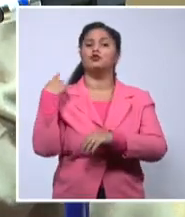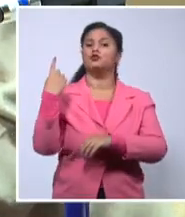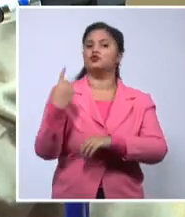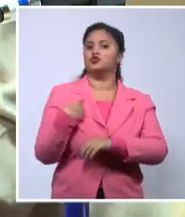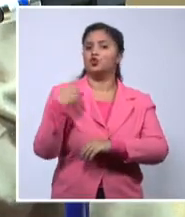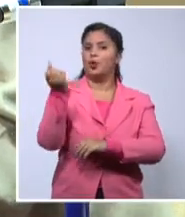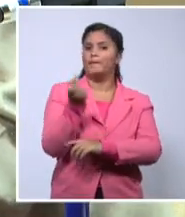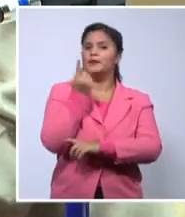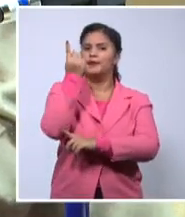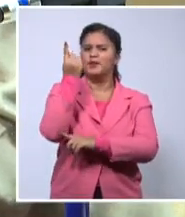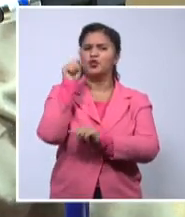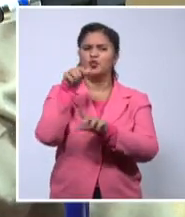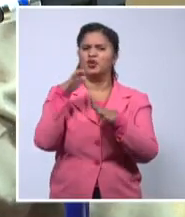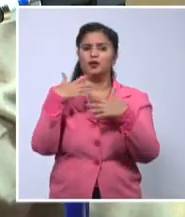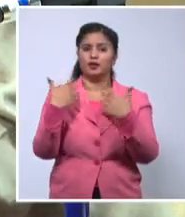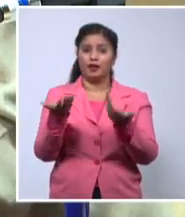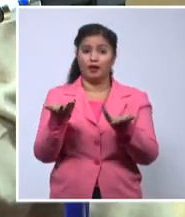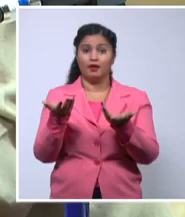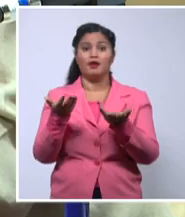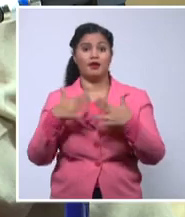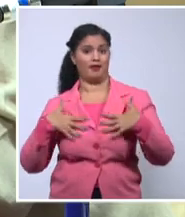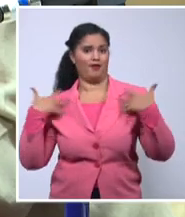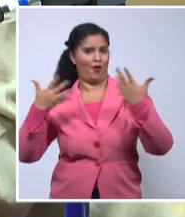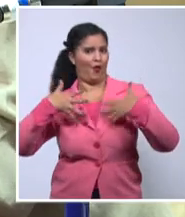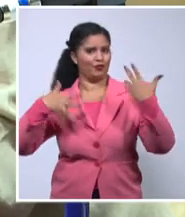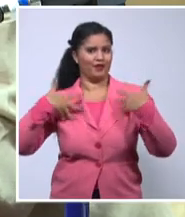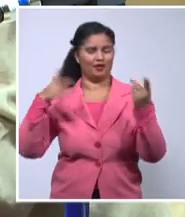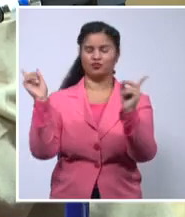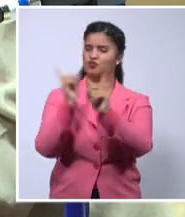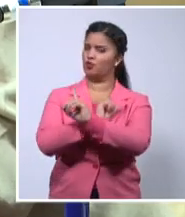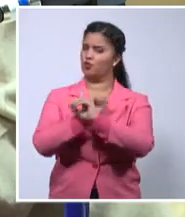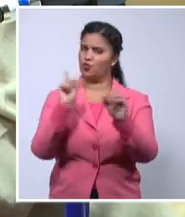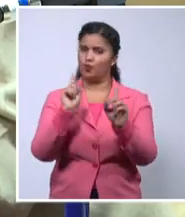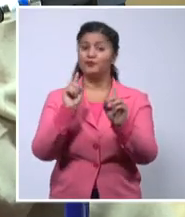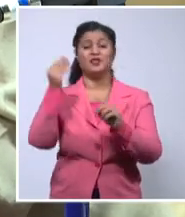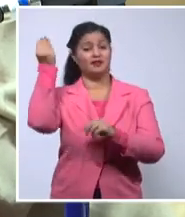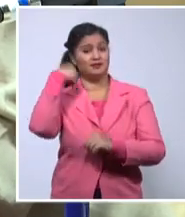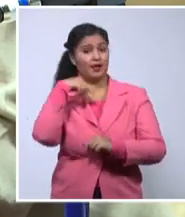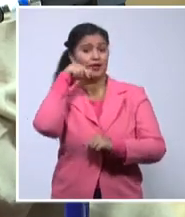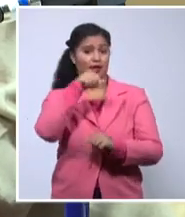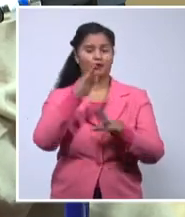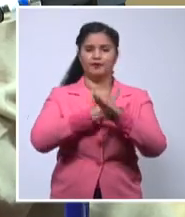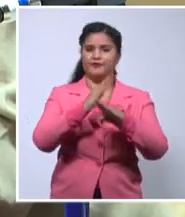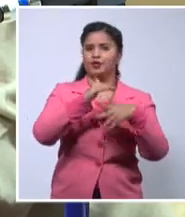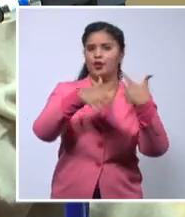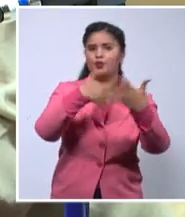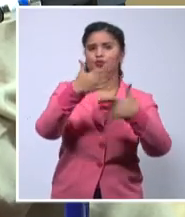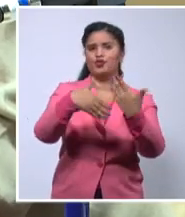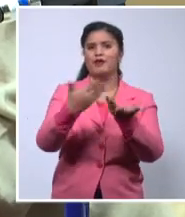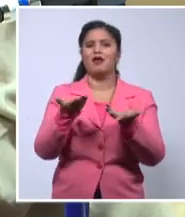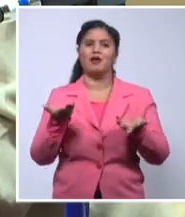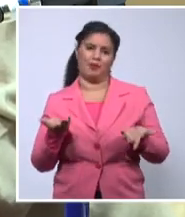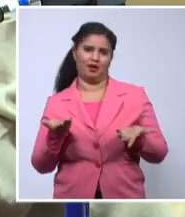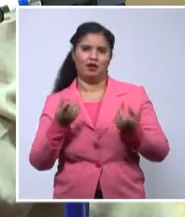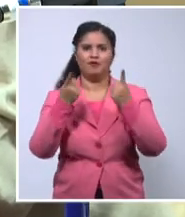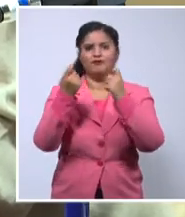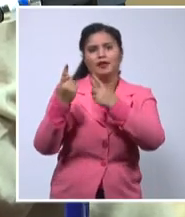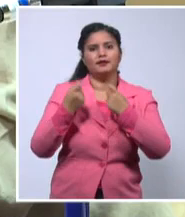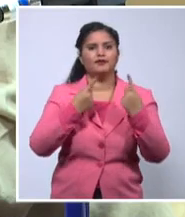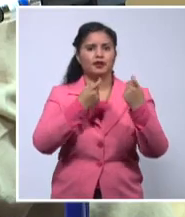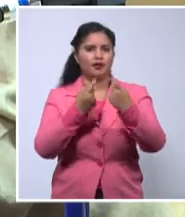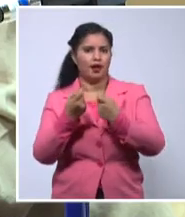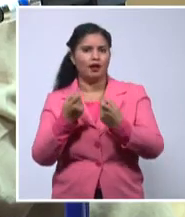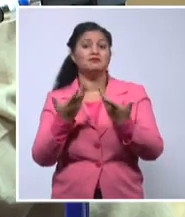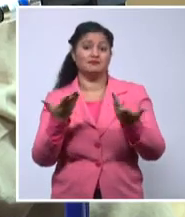con el trabajo de las instituciones. Somos los primeros insatisfechos. Nosotros no estamos satisfechos con el trabajo de las instituciones.